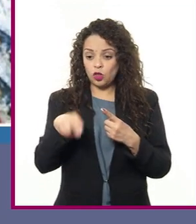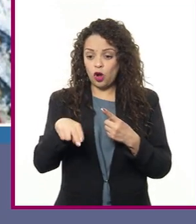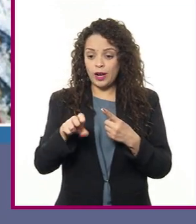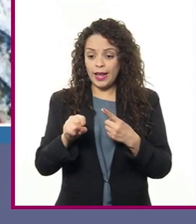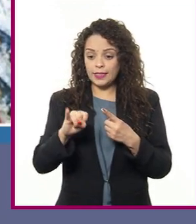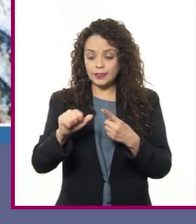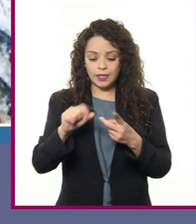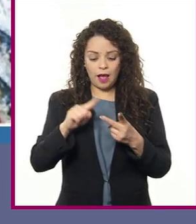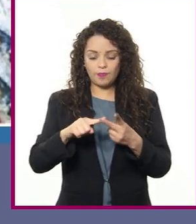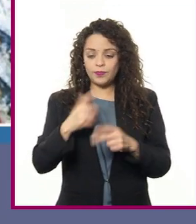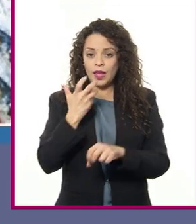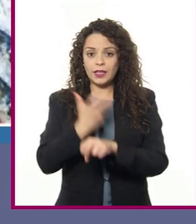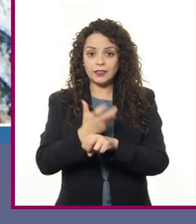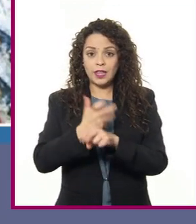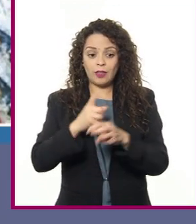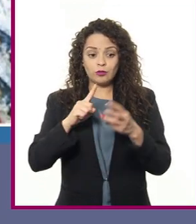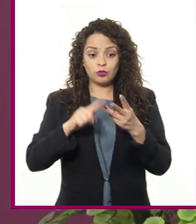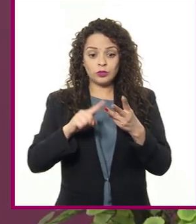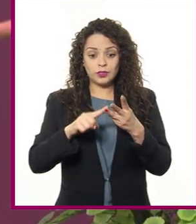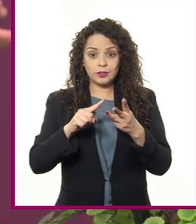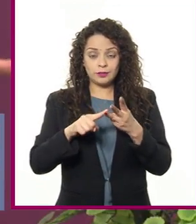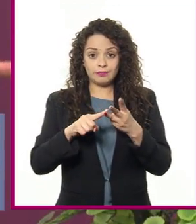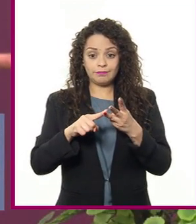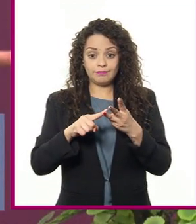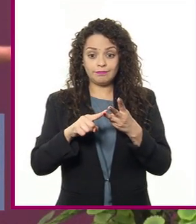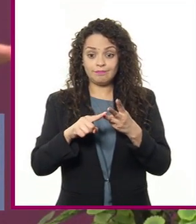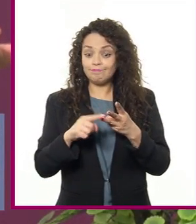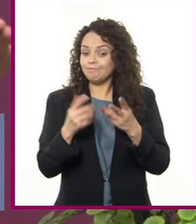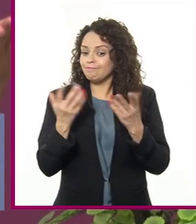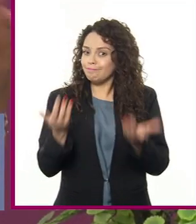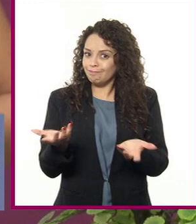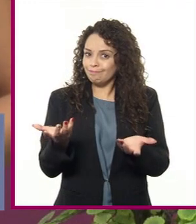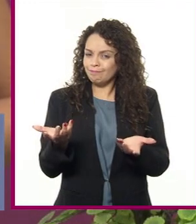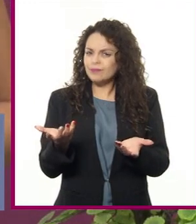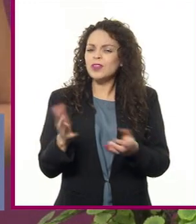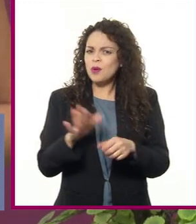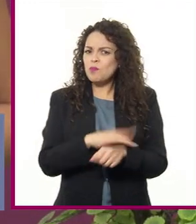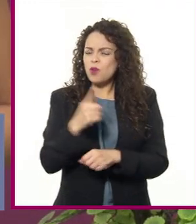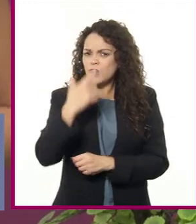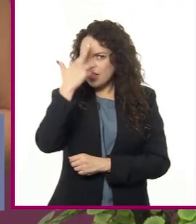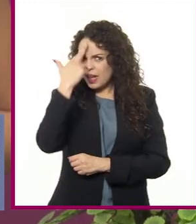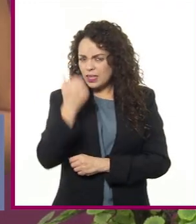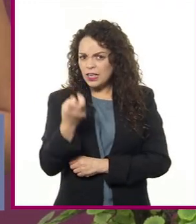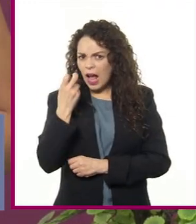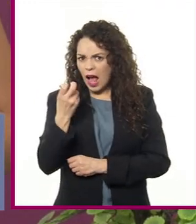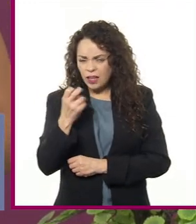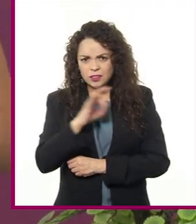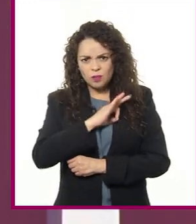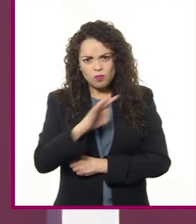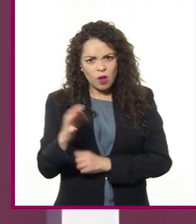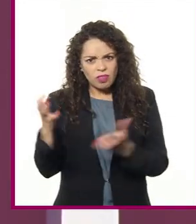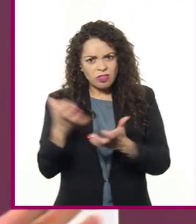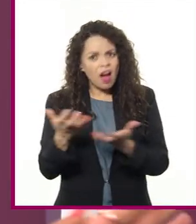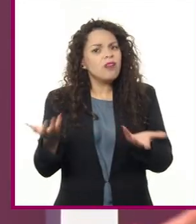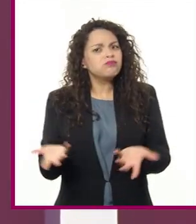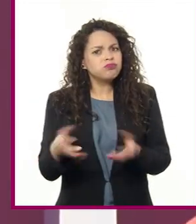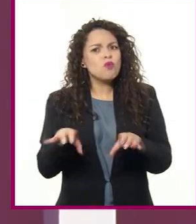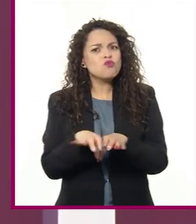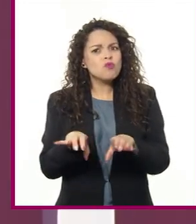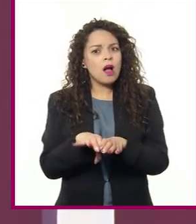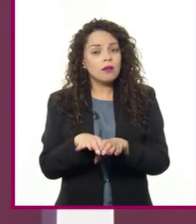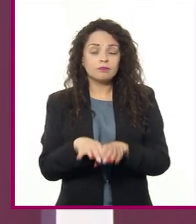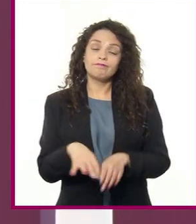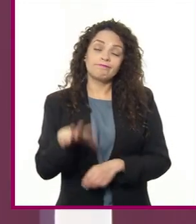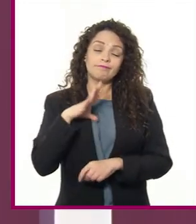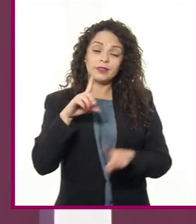y Estados Unidos de América. ¿Qué factores influyen para que esto suceda? 16.